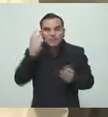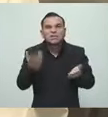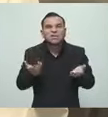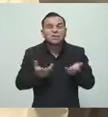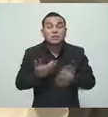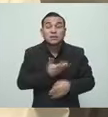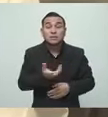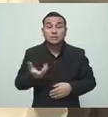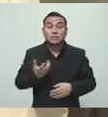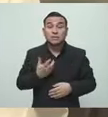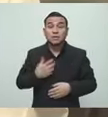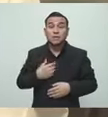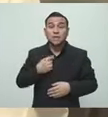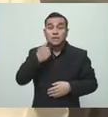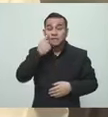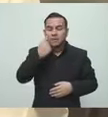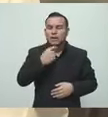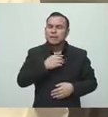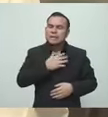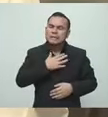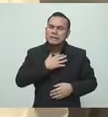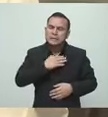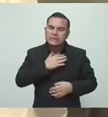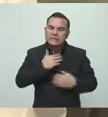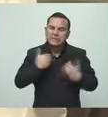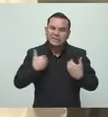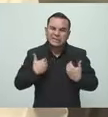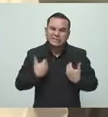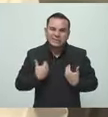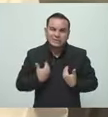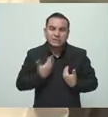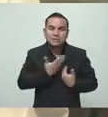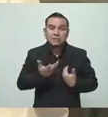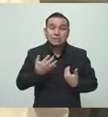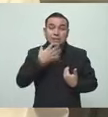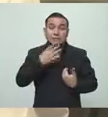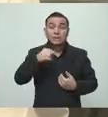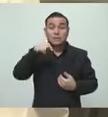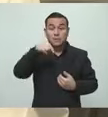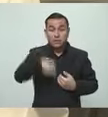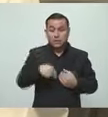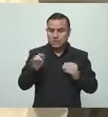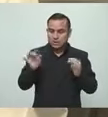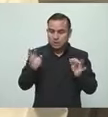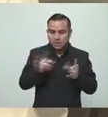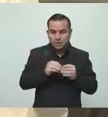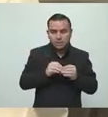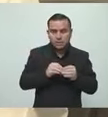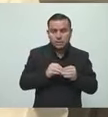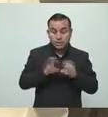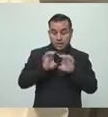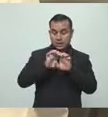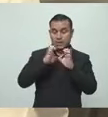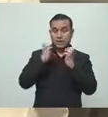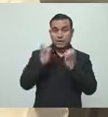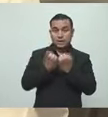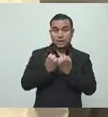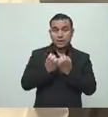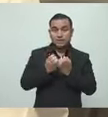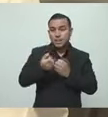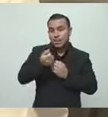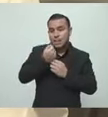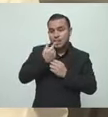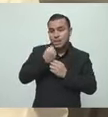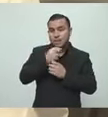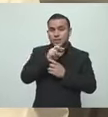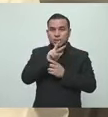el cansancio también mostrado por ellos. Nada menos hoy me reuní con un equipo de las medicinas